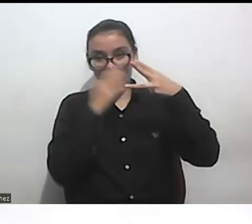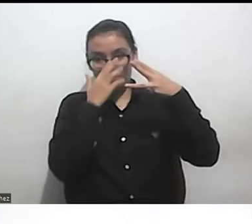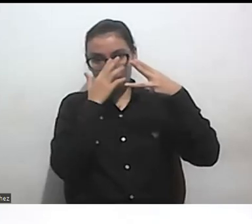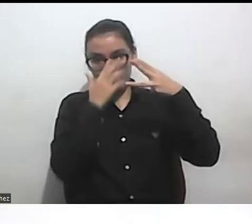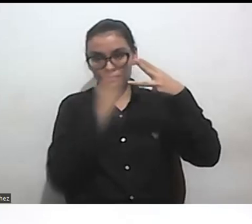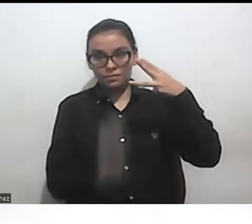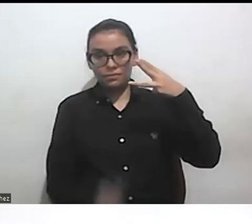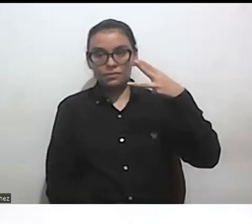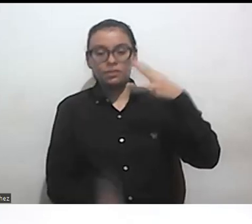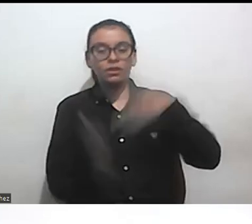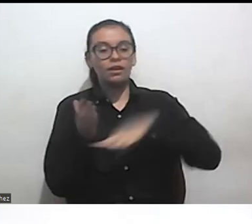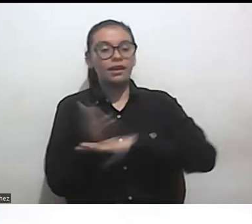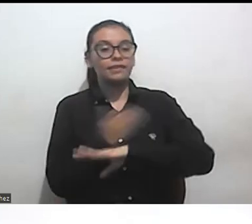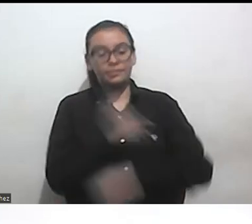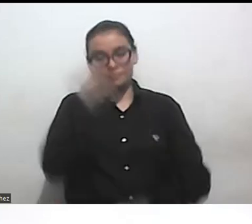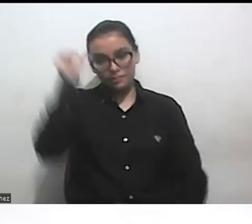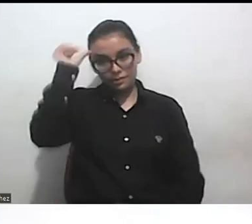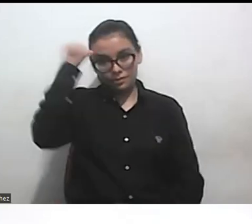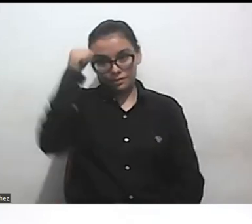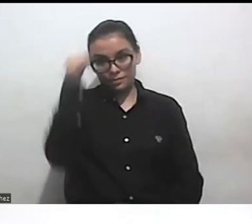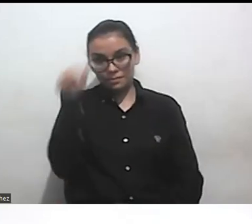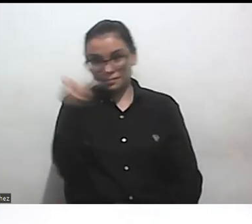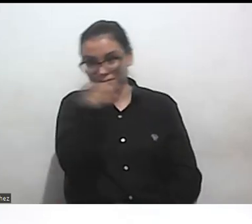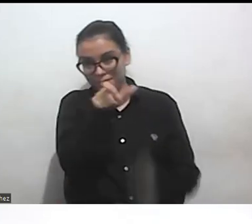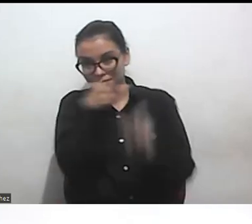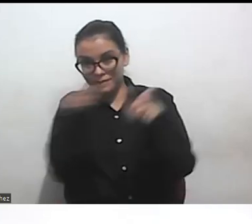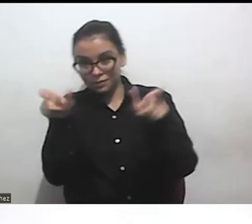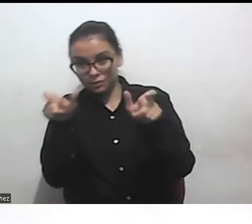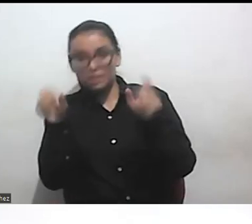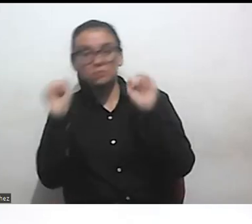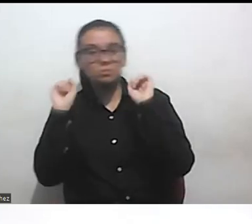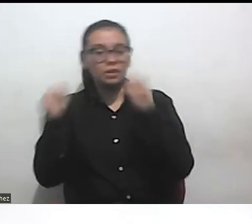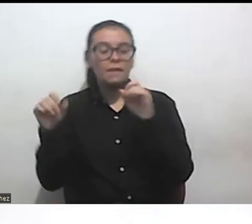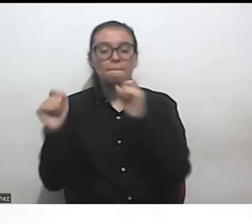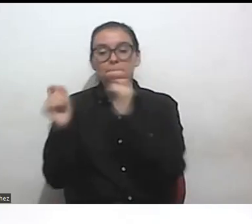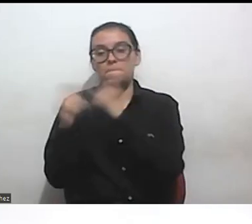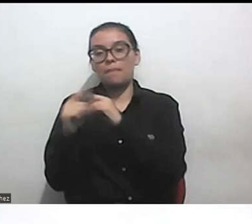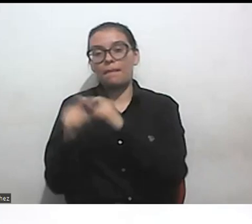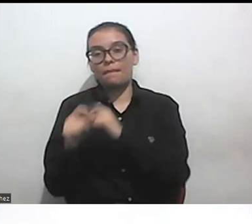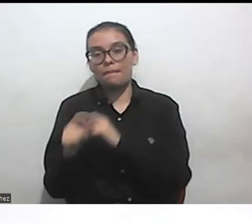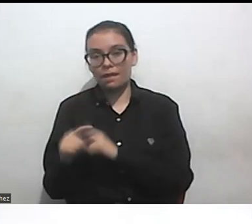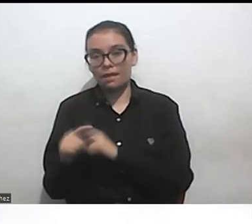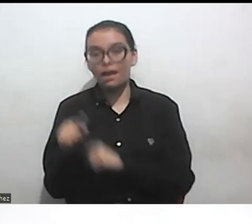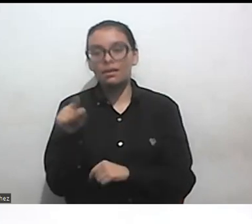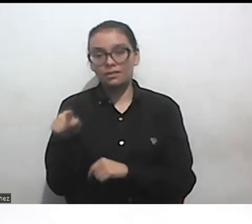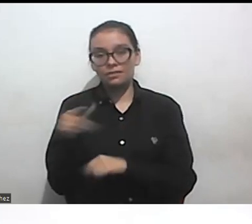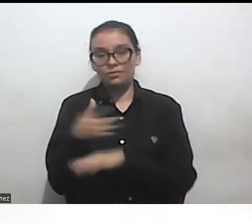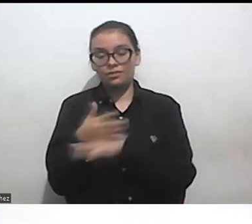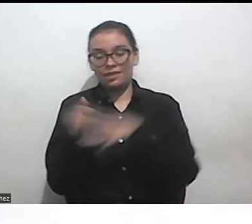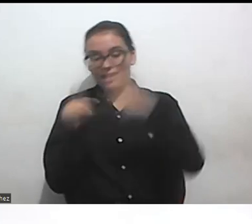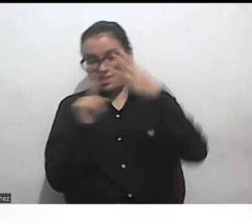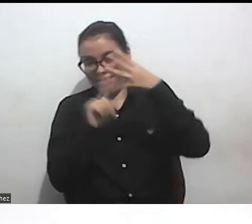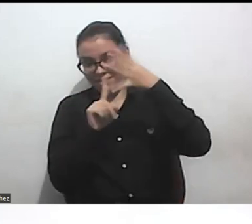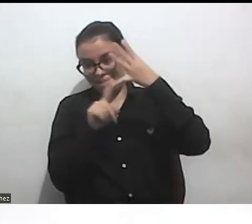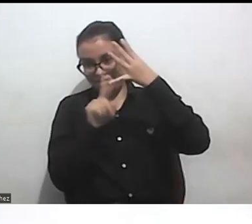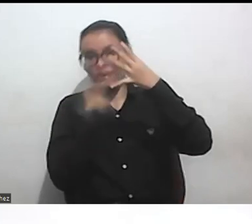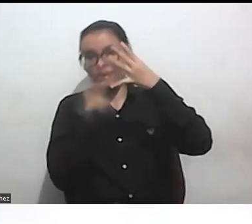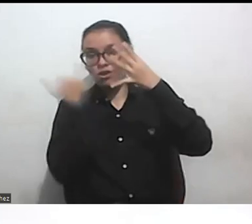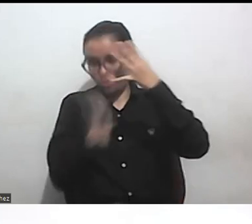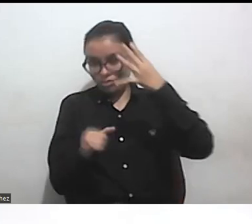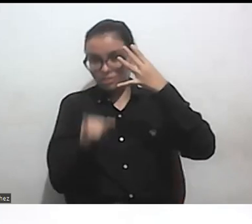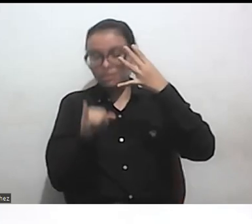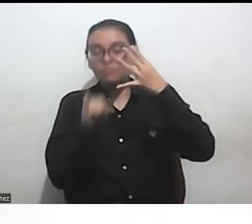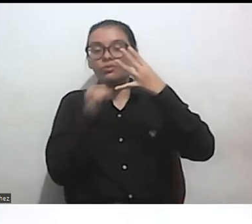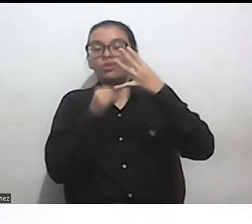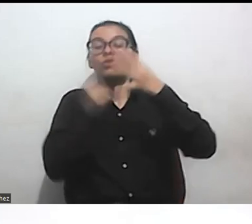recordarle al público que puede ir preparando sus preguntas porque ya viene el último bloque de nuestro conversatorio